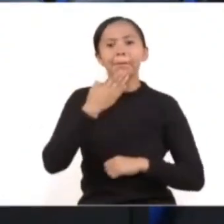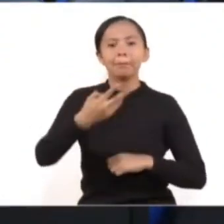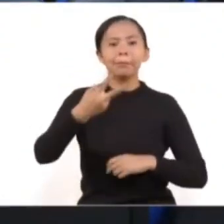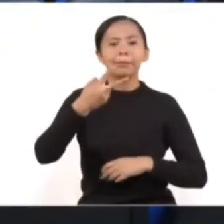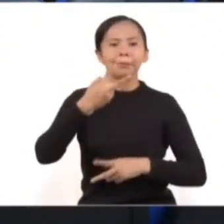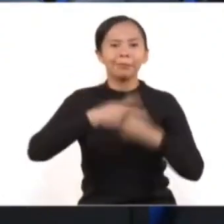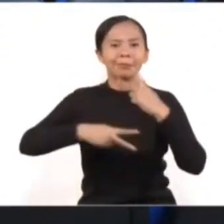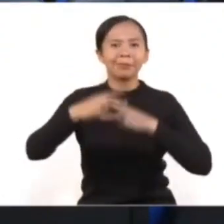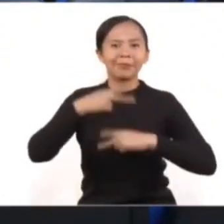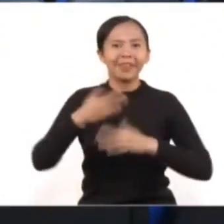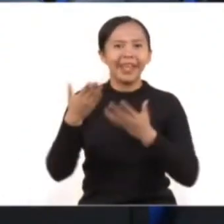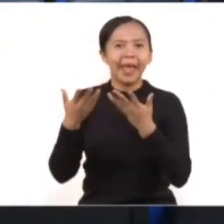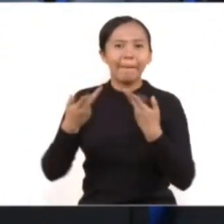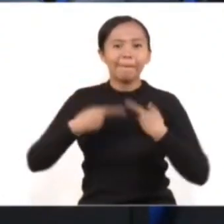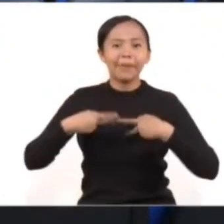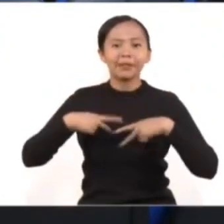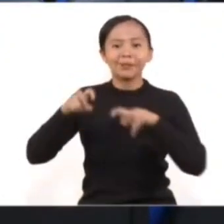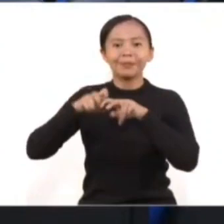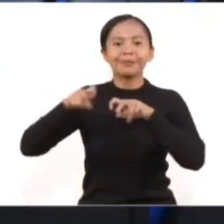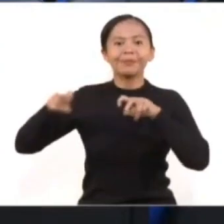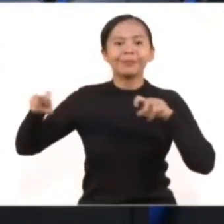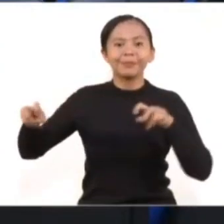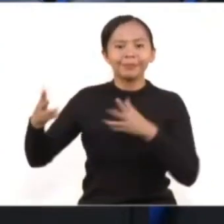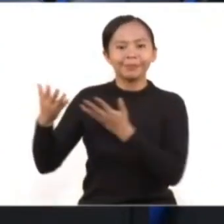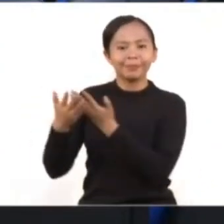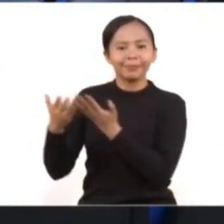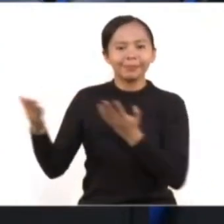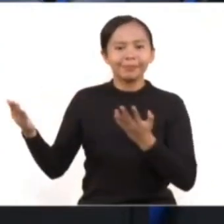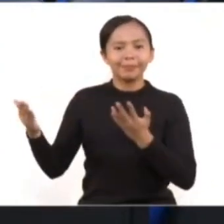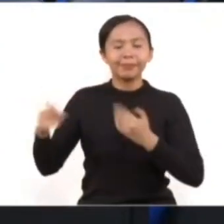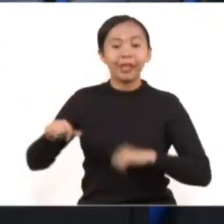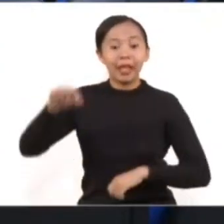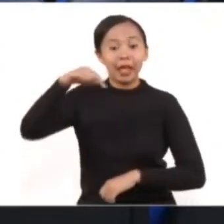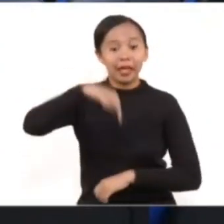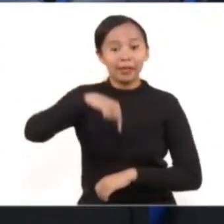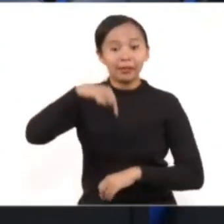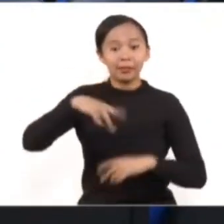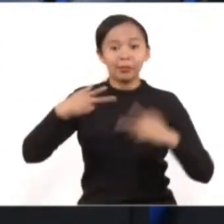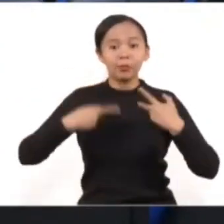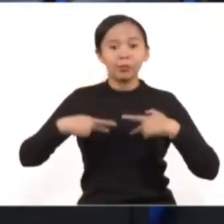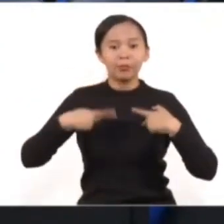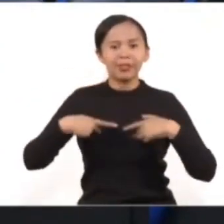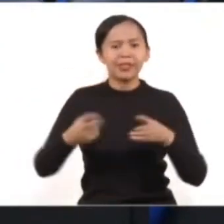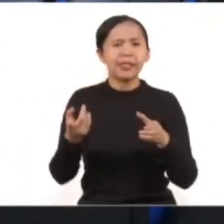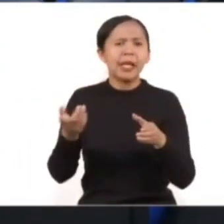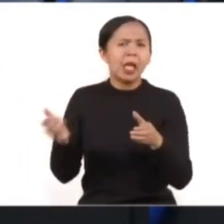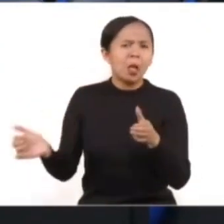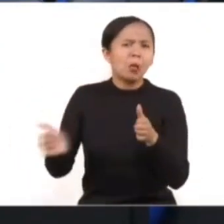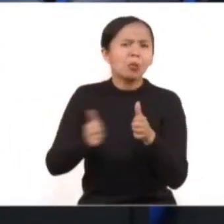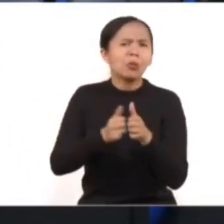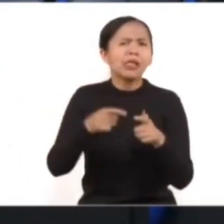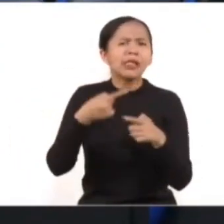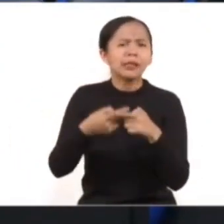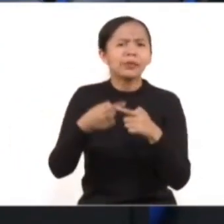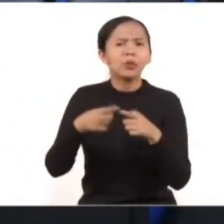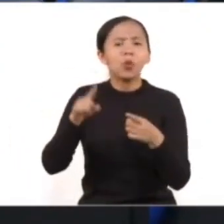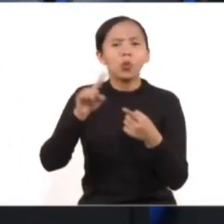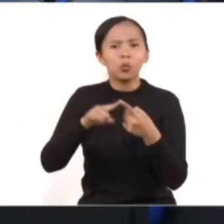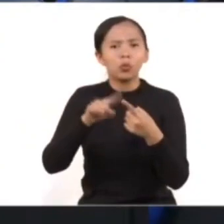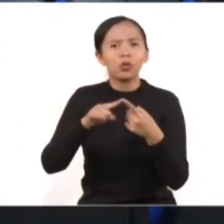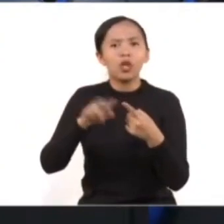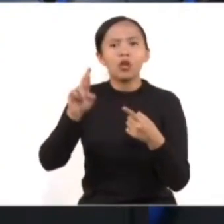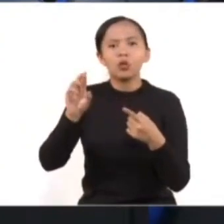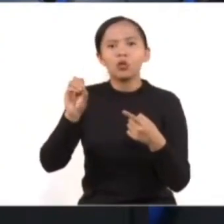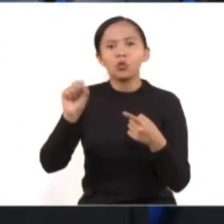bienvenida a nuestras integrantes del Presidium. Este Presidium está integrado por parte de la licenciada